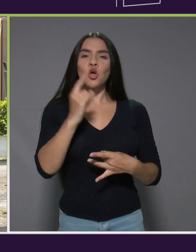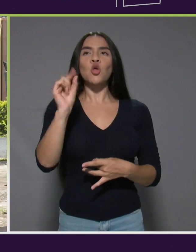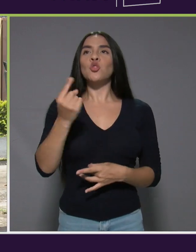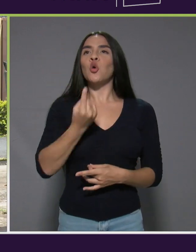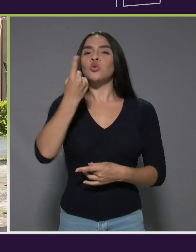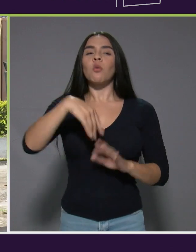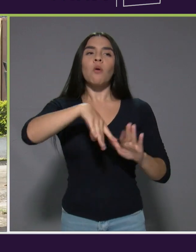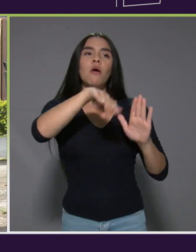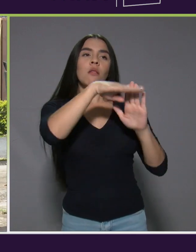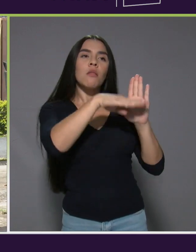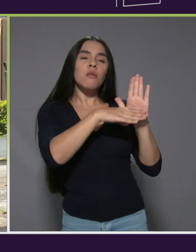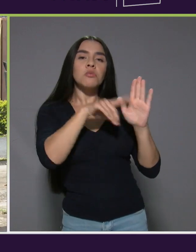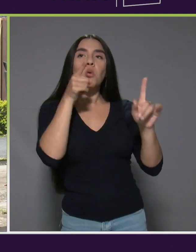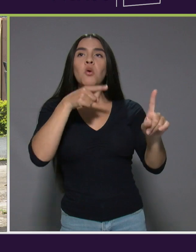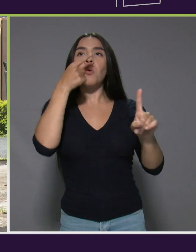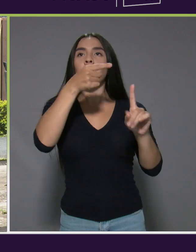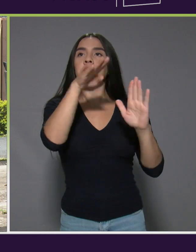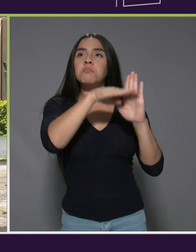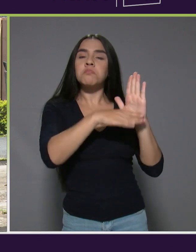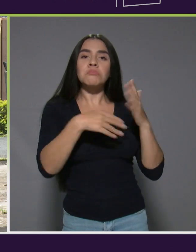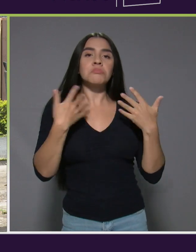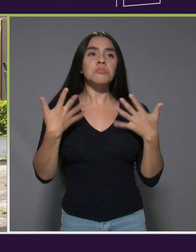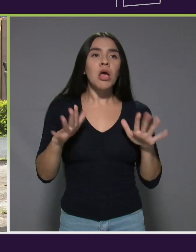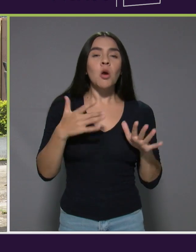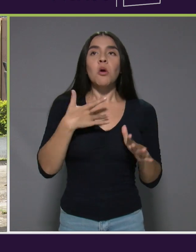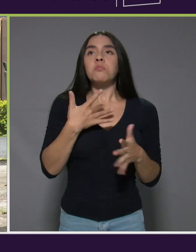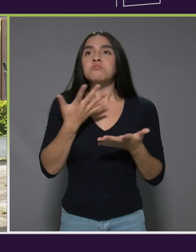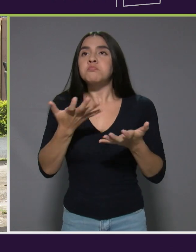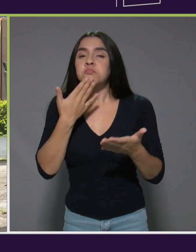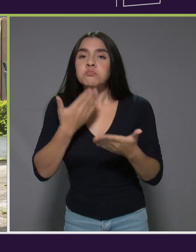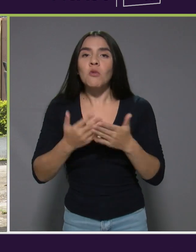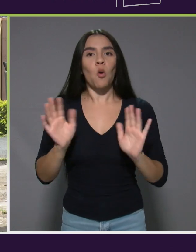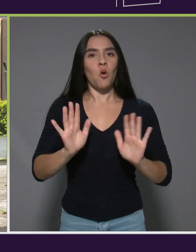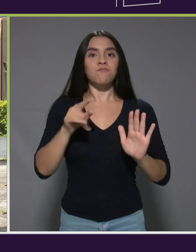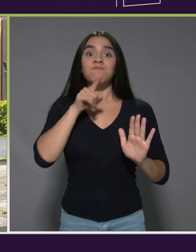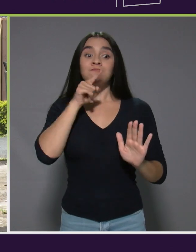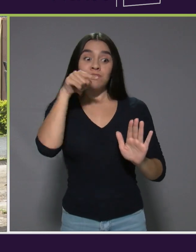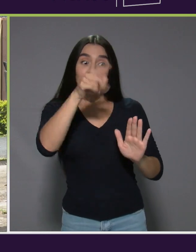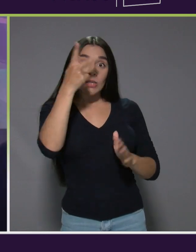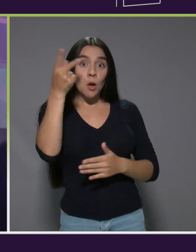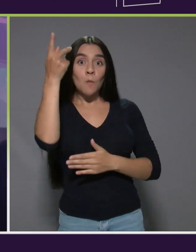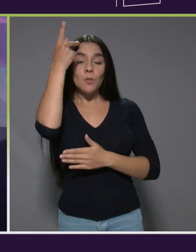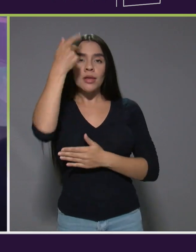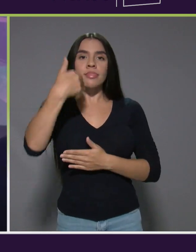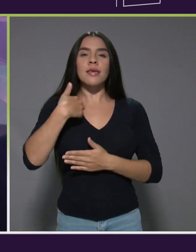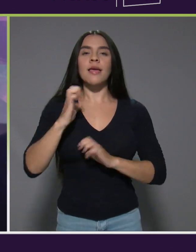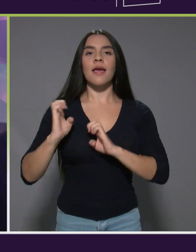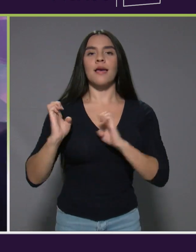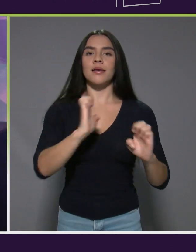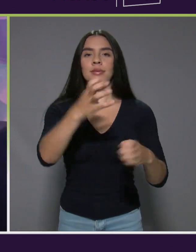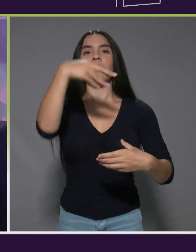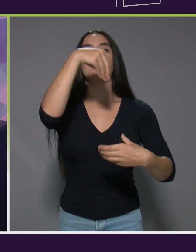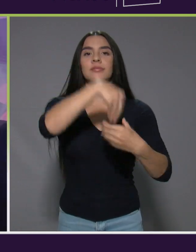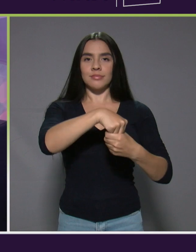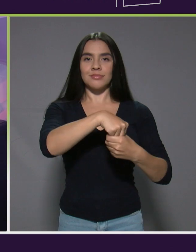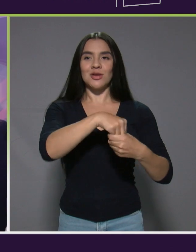de objetivos, de buenas intenciones, no, esta política tiene una estrategia, justo lo que estás diciendo,